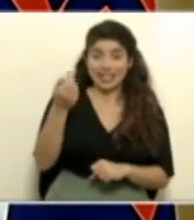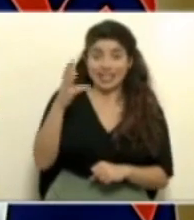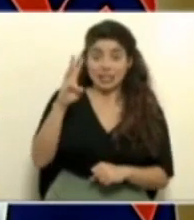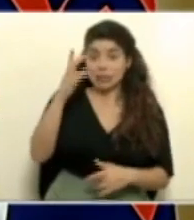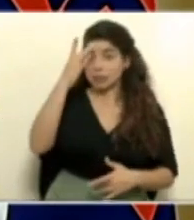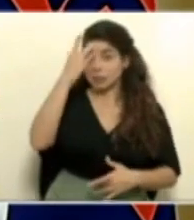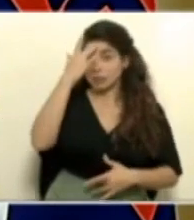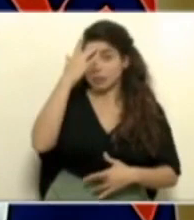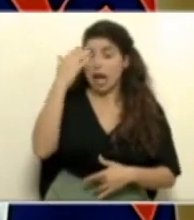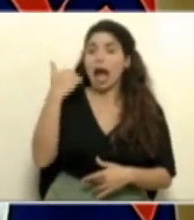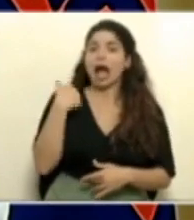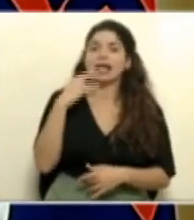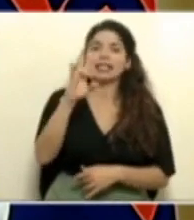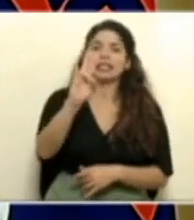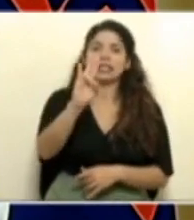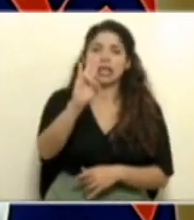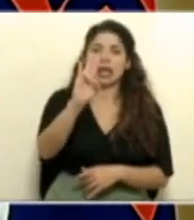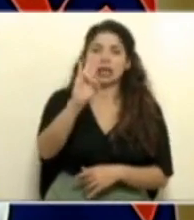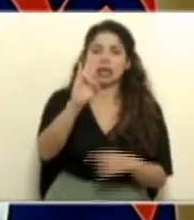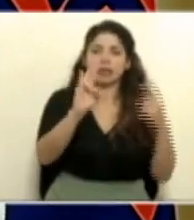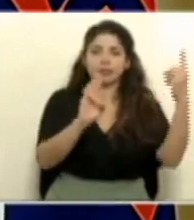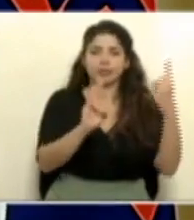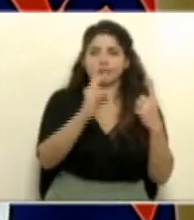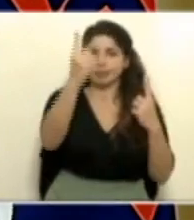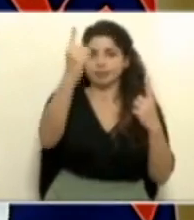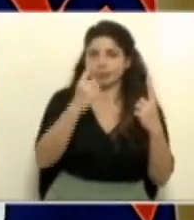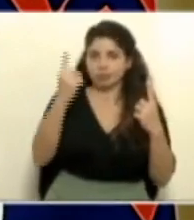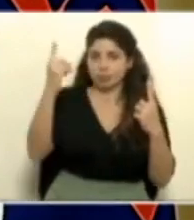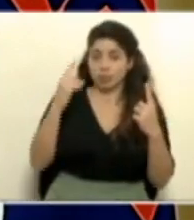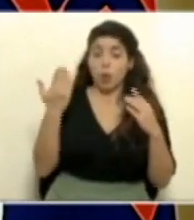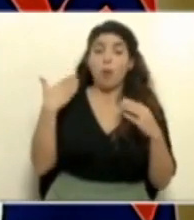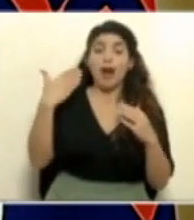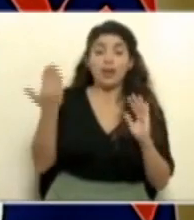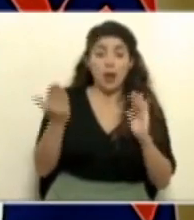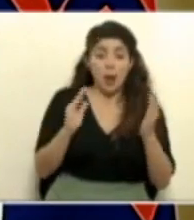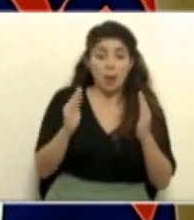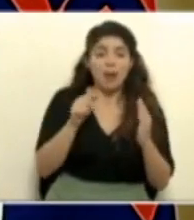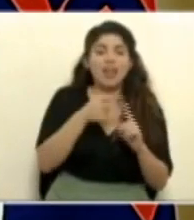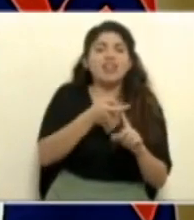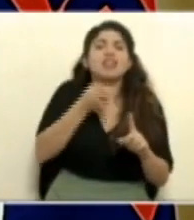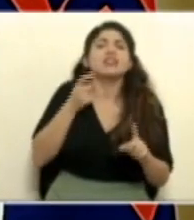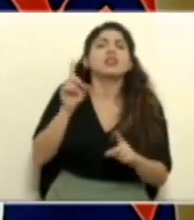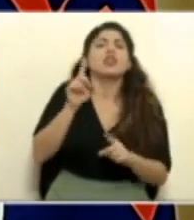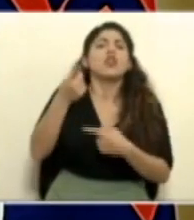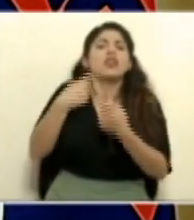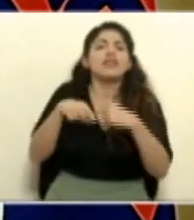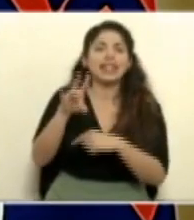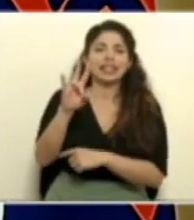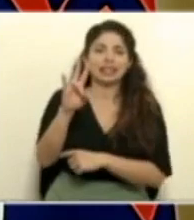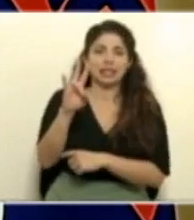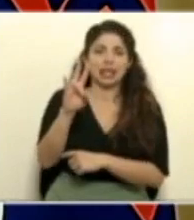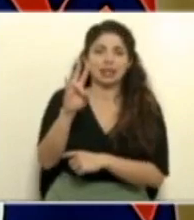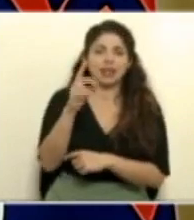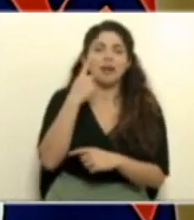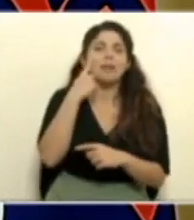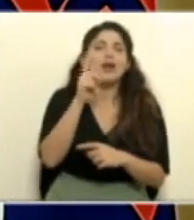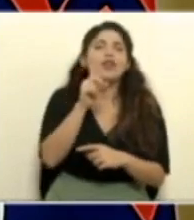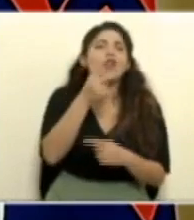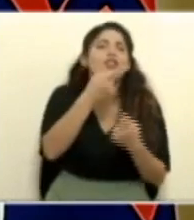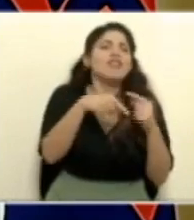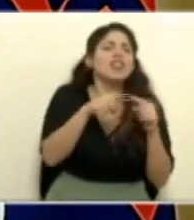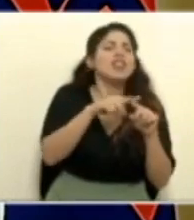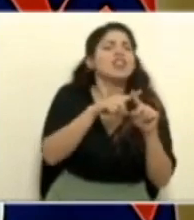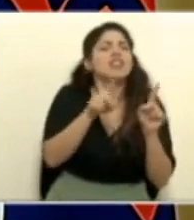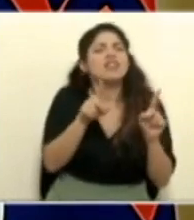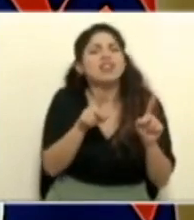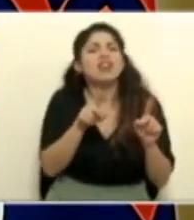ocurrieron siete introducciones diferentes. Al compararlos entre sí, nosotros vamos viendo qué tanto se asemejan los genomas, cómo